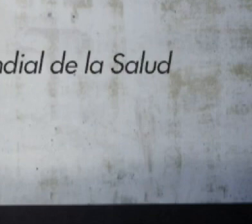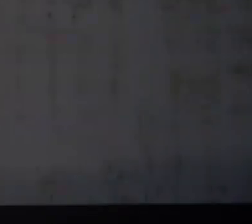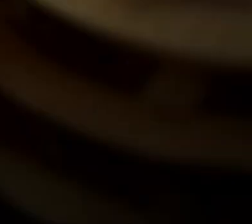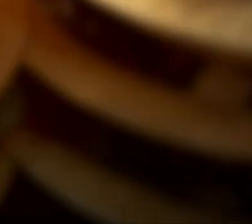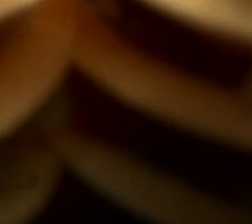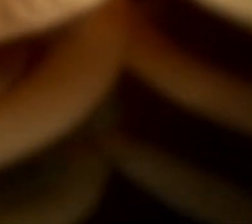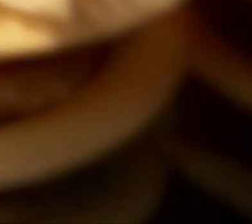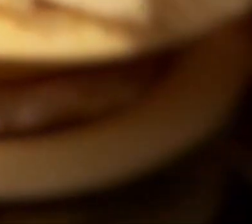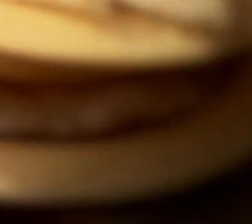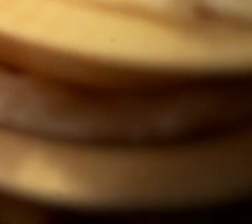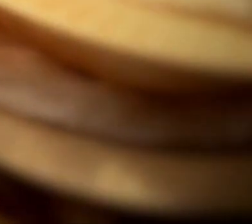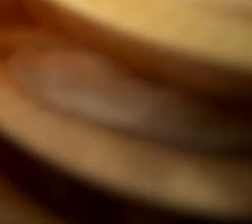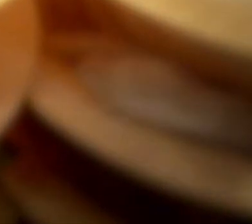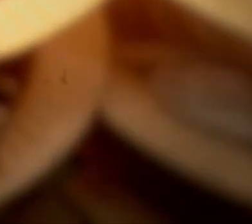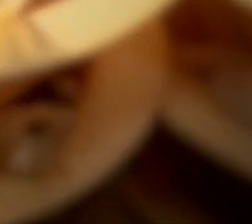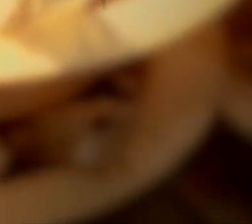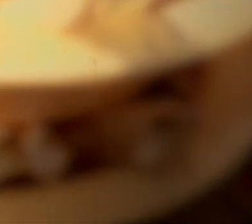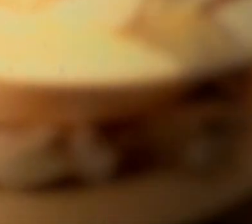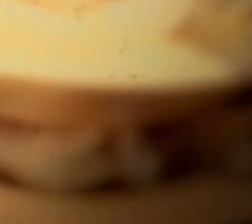¡Vamos!